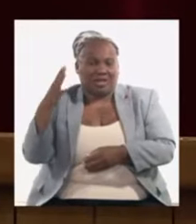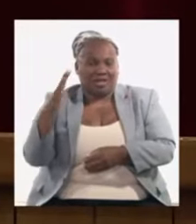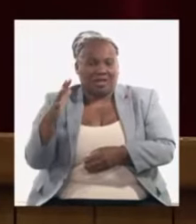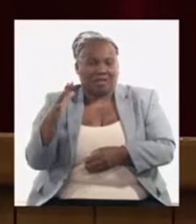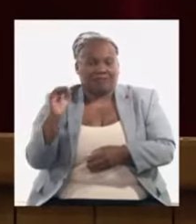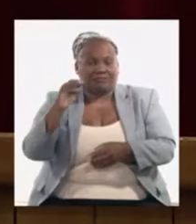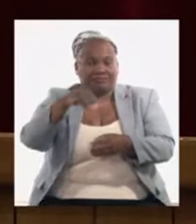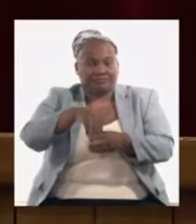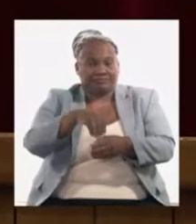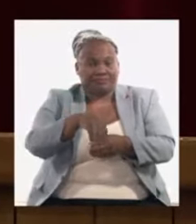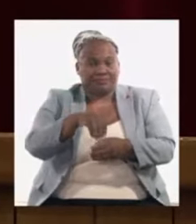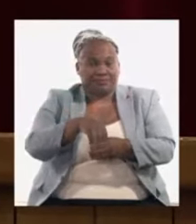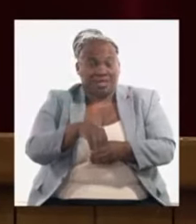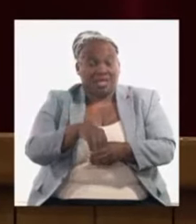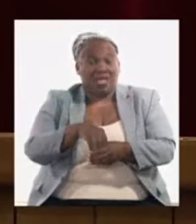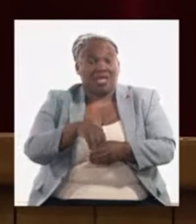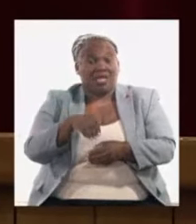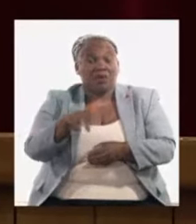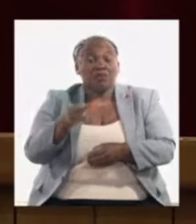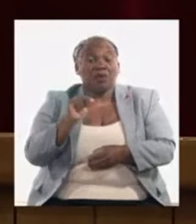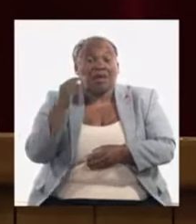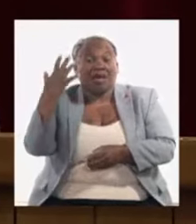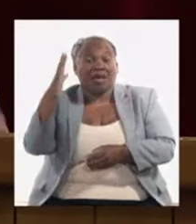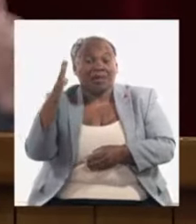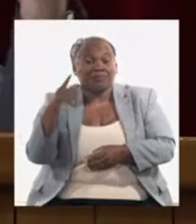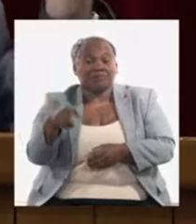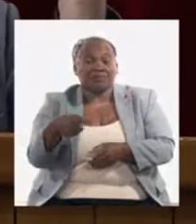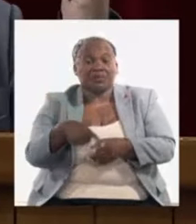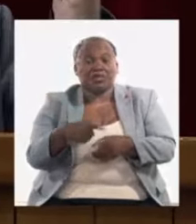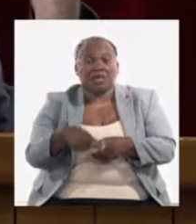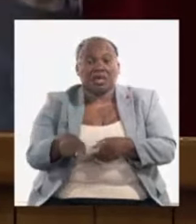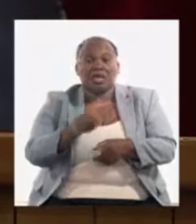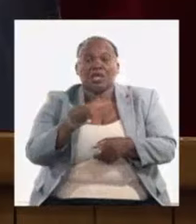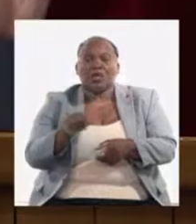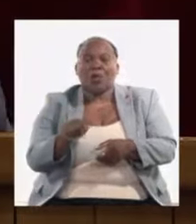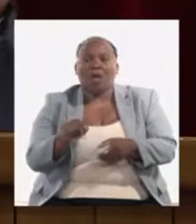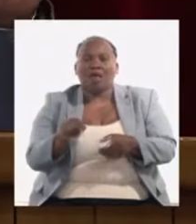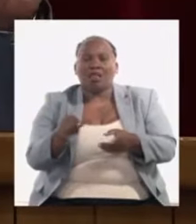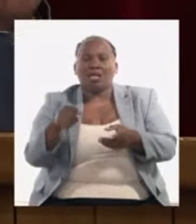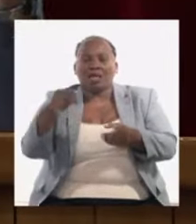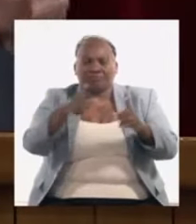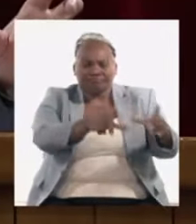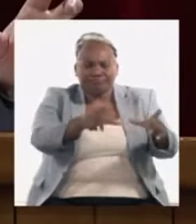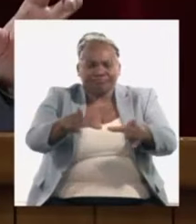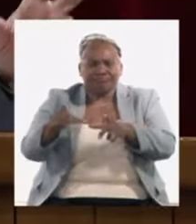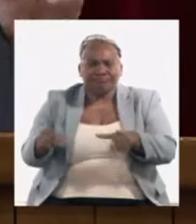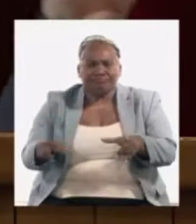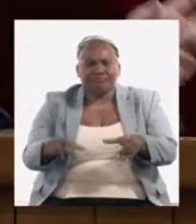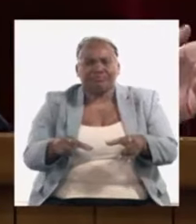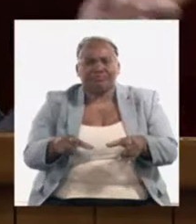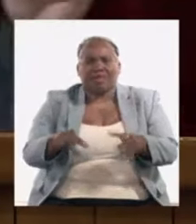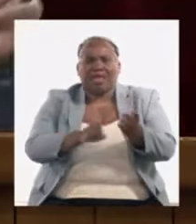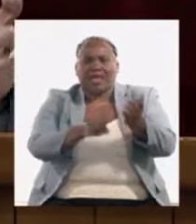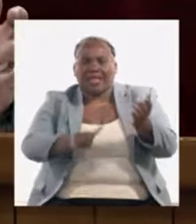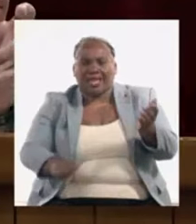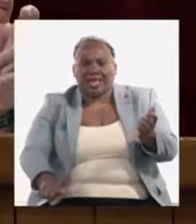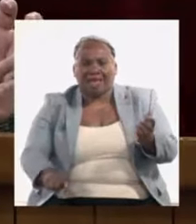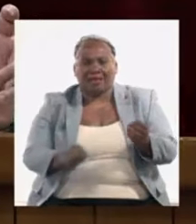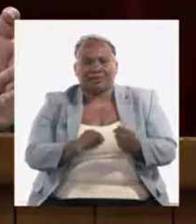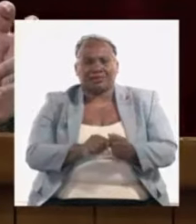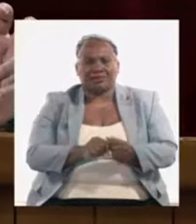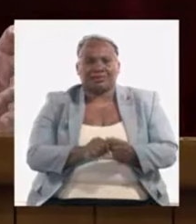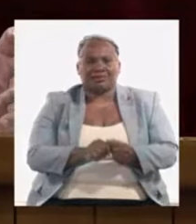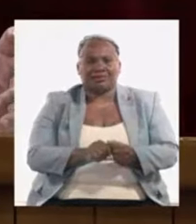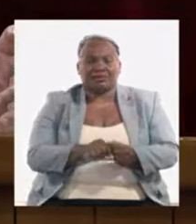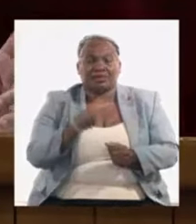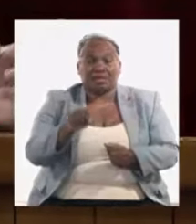incorporación de nuevas inversiones relacionadas con el incremento de las fuentes renovables de energía vieron ustedes cuando presentamos la diapositiva a la matriz energética que lo que